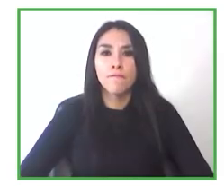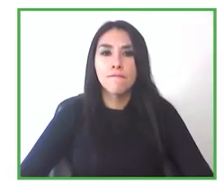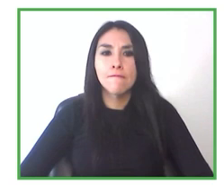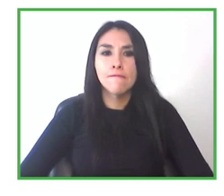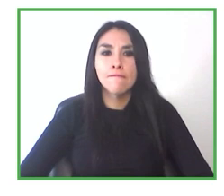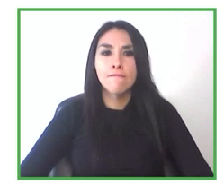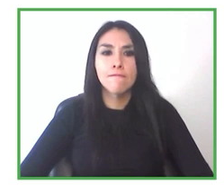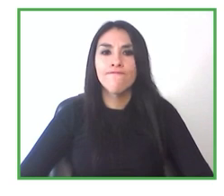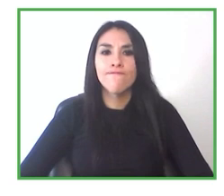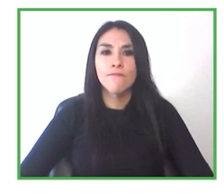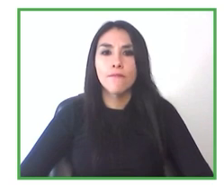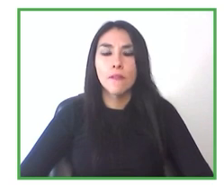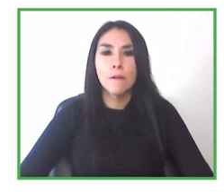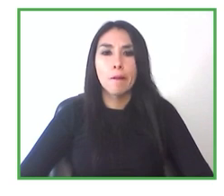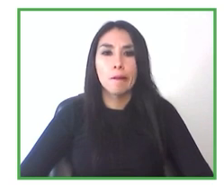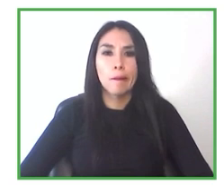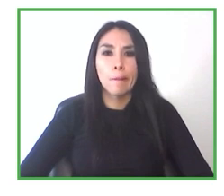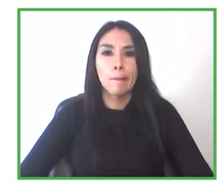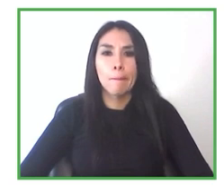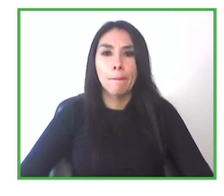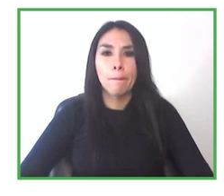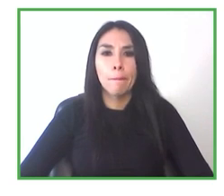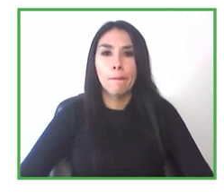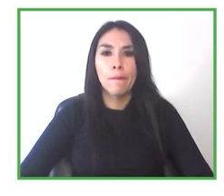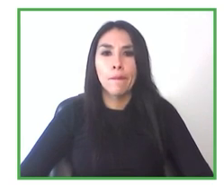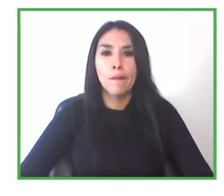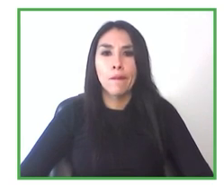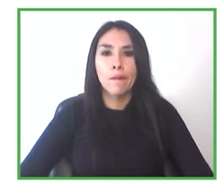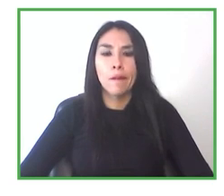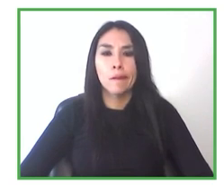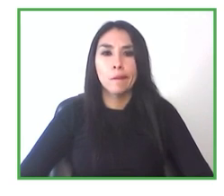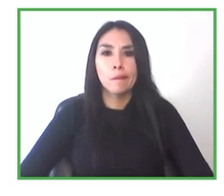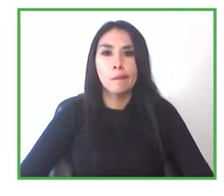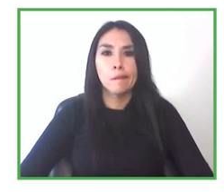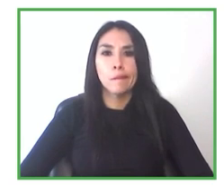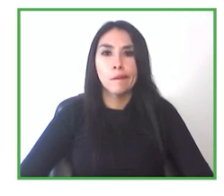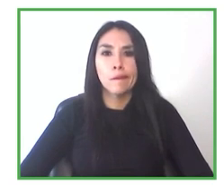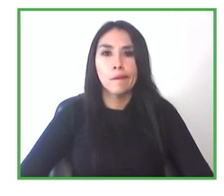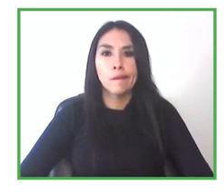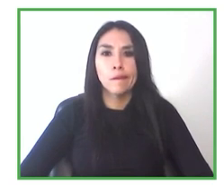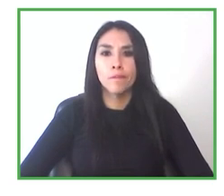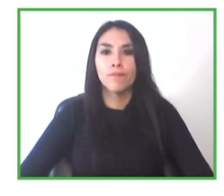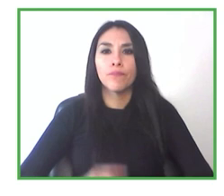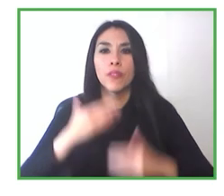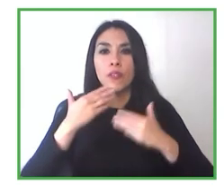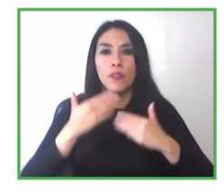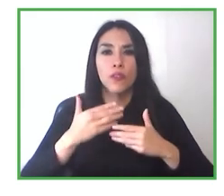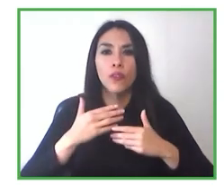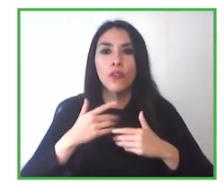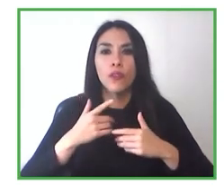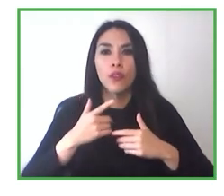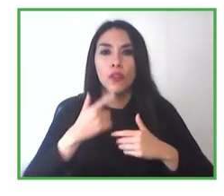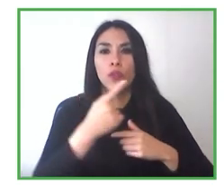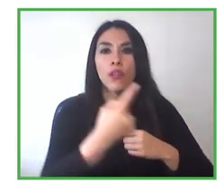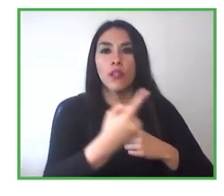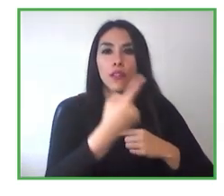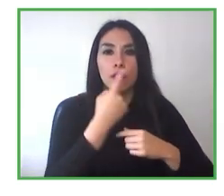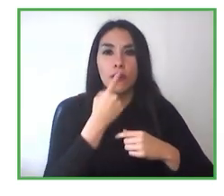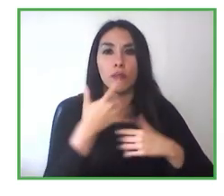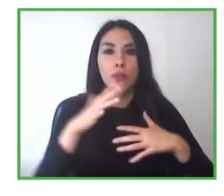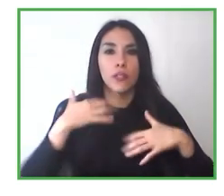Muchas gracias Canerva por tu respuesta, muy interesante la experiencia que tienen, y quería conocer un poco más y